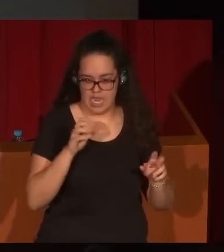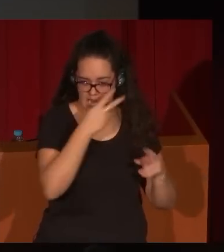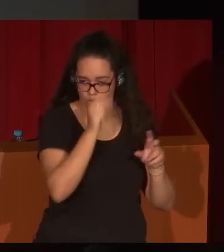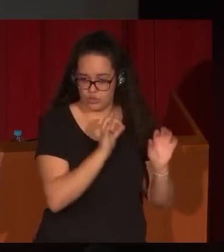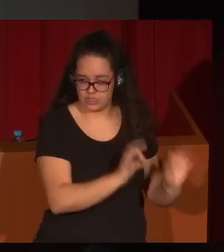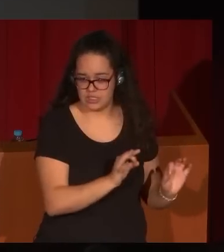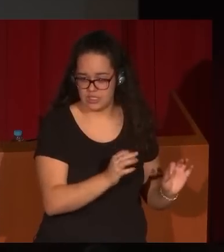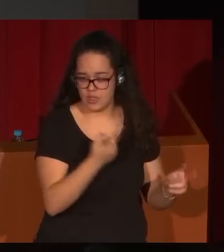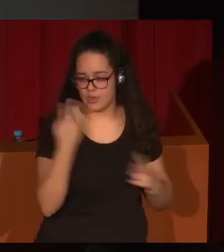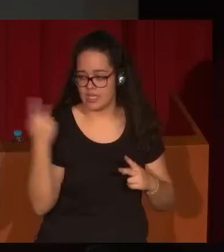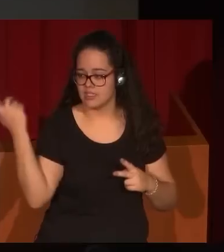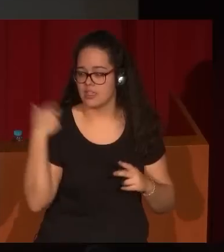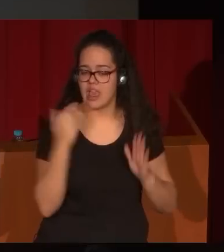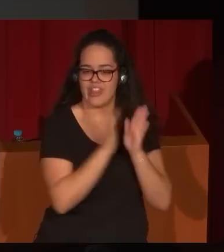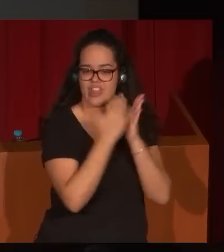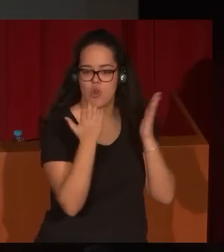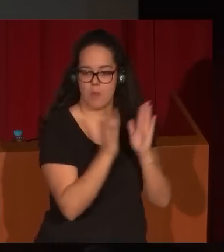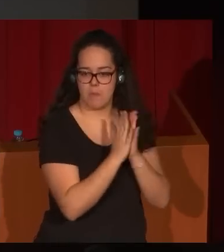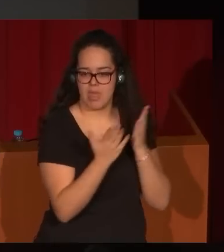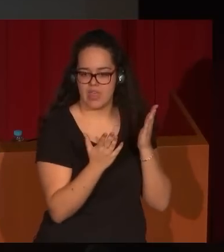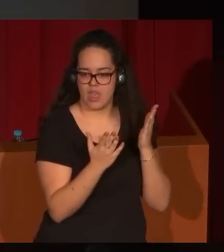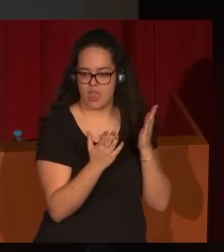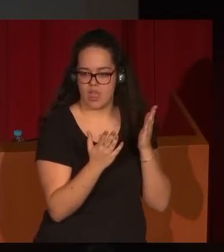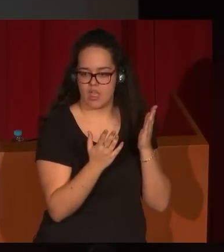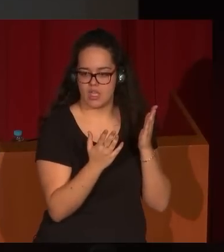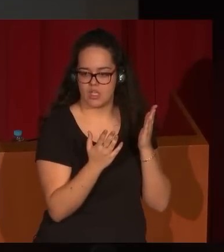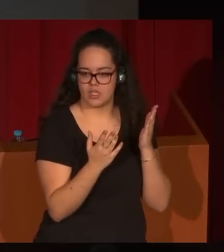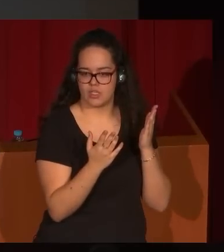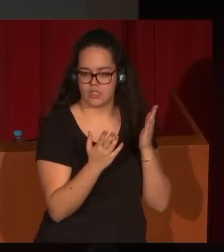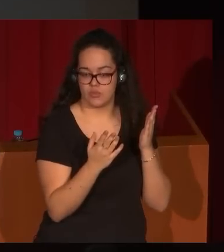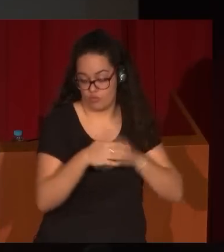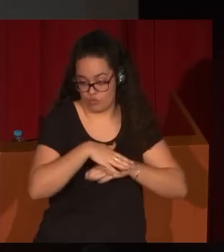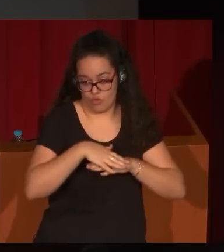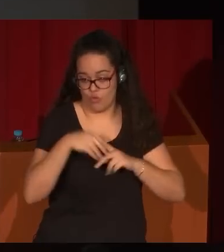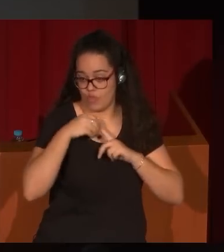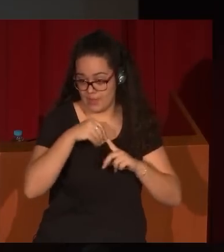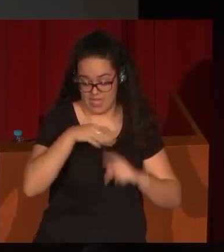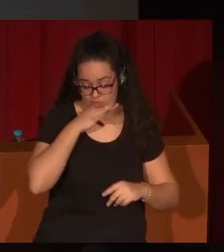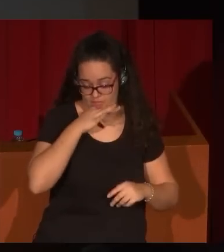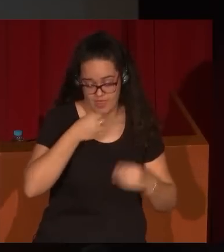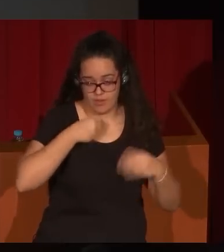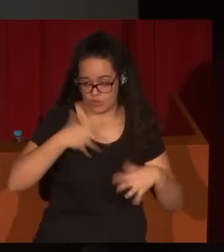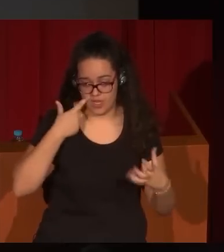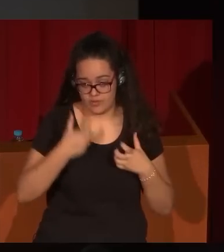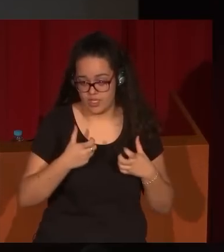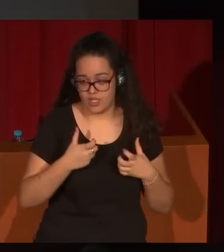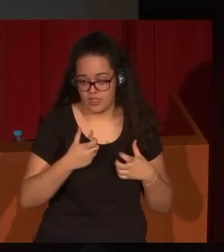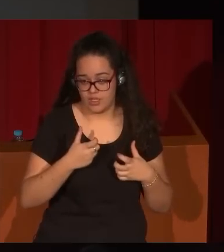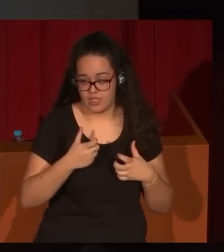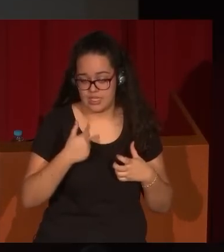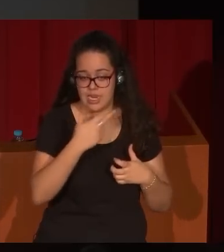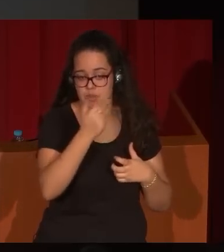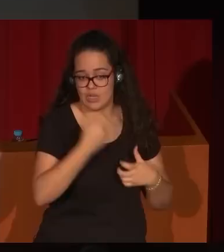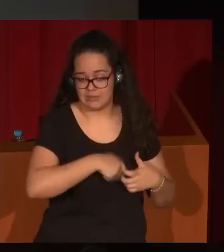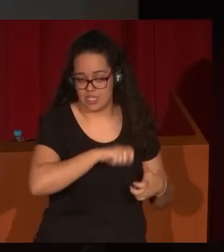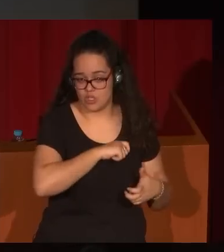con esa enciclopedia, manual absolutamente fundamental todavía para la historiografía y lo seguirá siendo siempre, para la historiografía de la